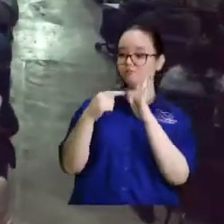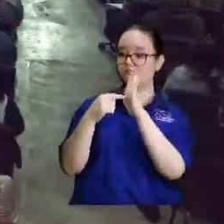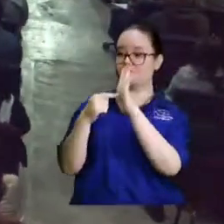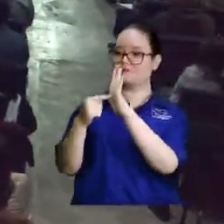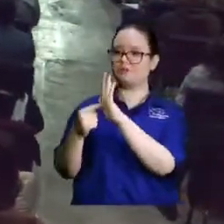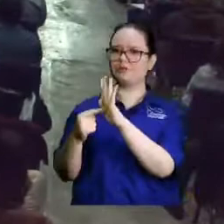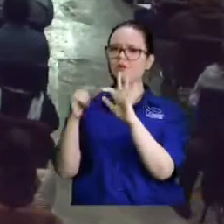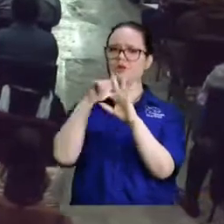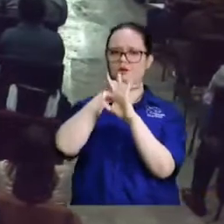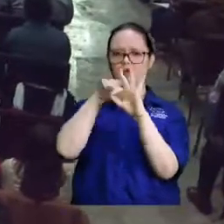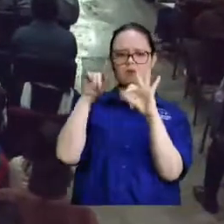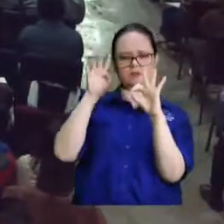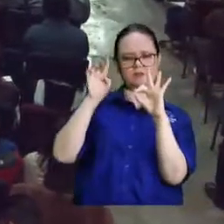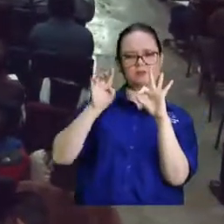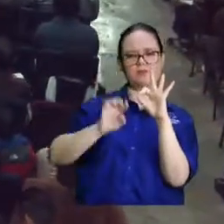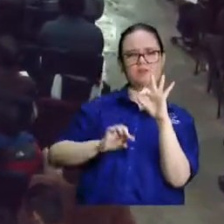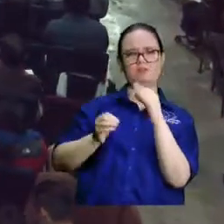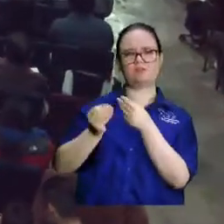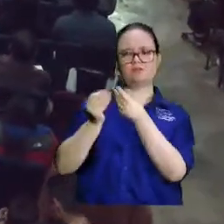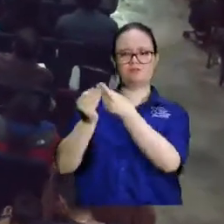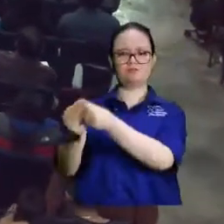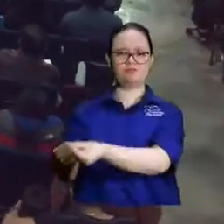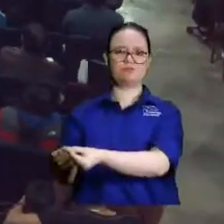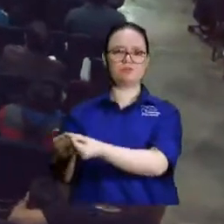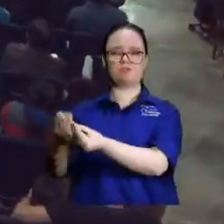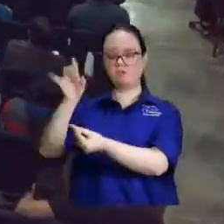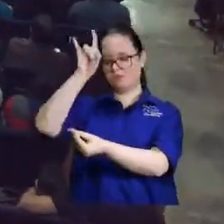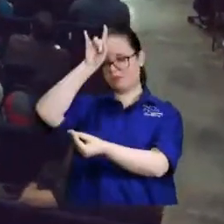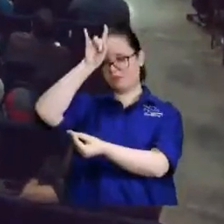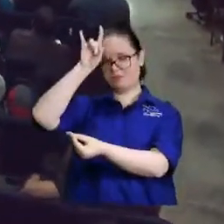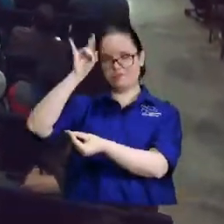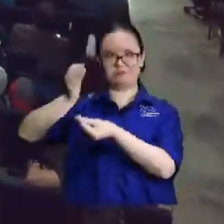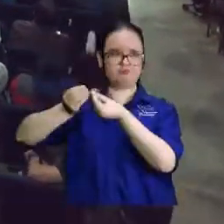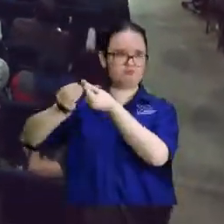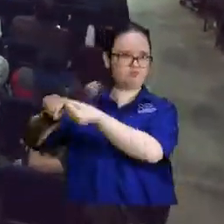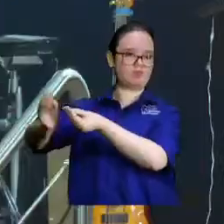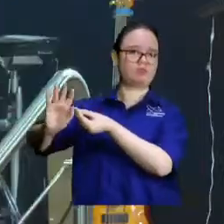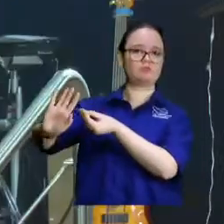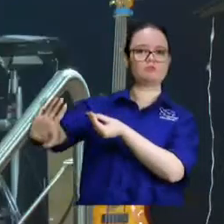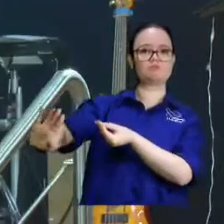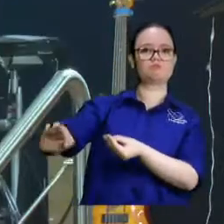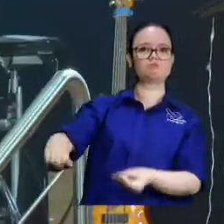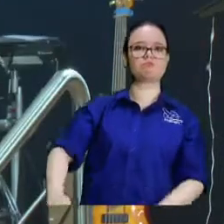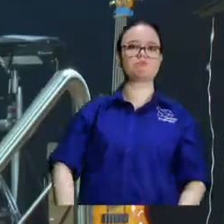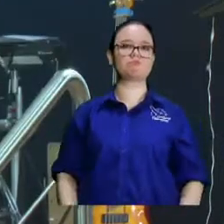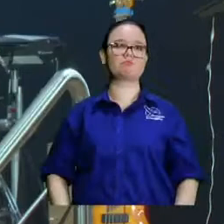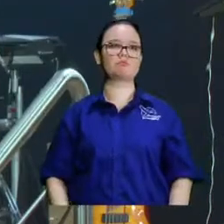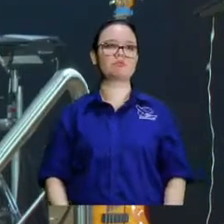nuevo fileto y el de 1 Corintios capítulo 5 y no sé si Alejandro el Calderero también entonces ya sería más